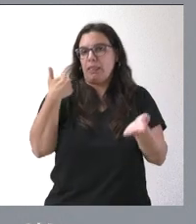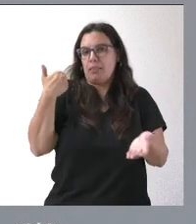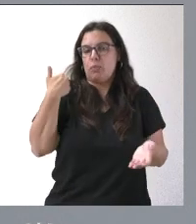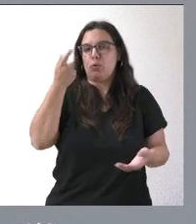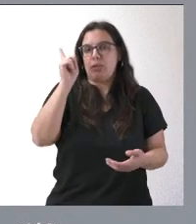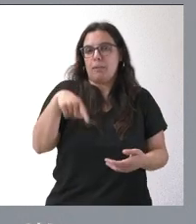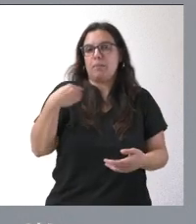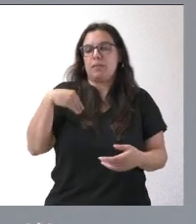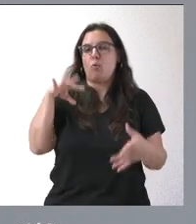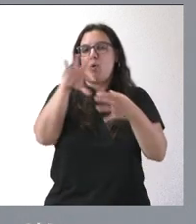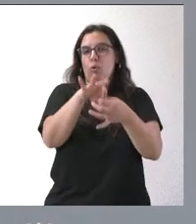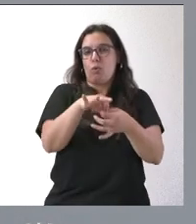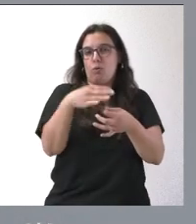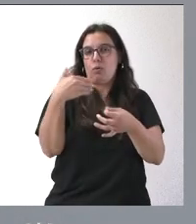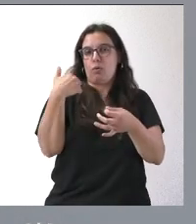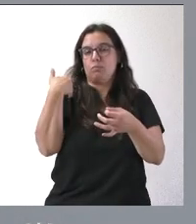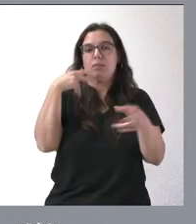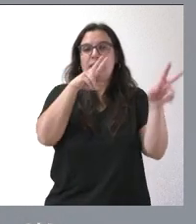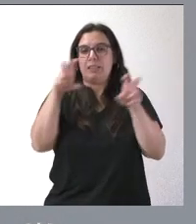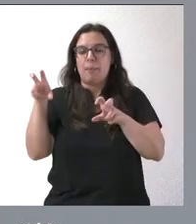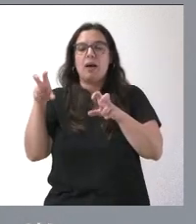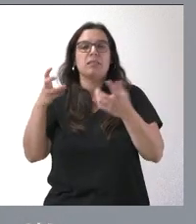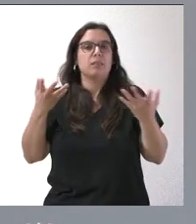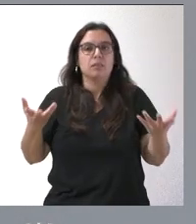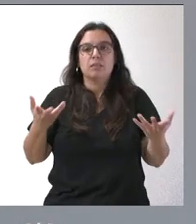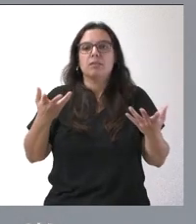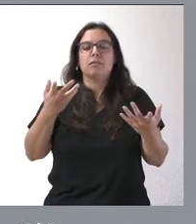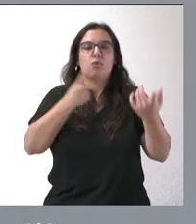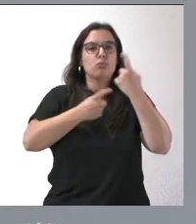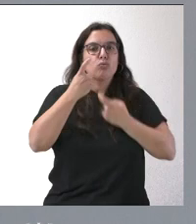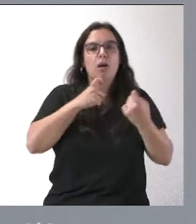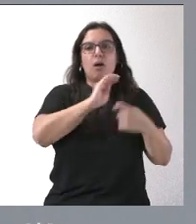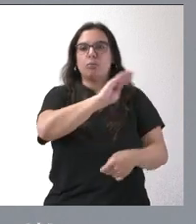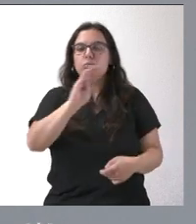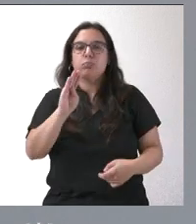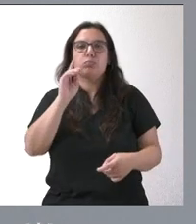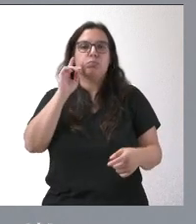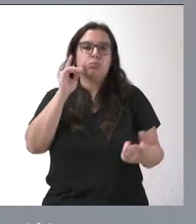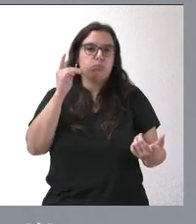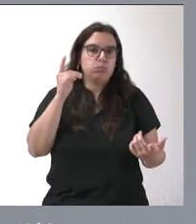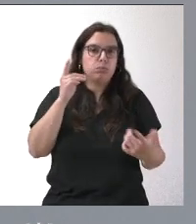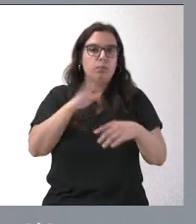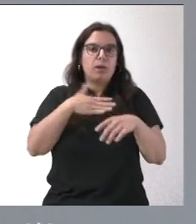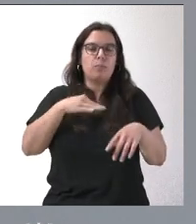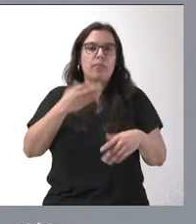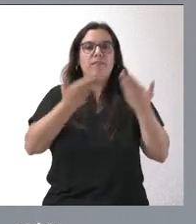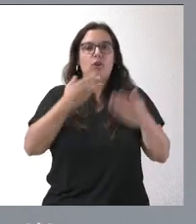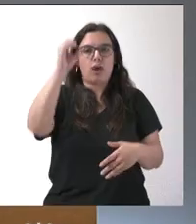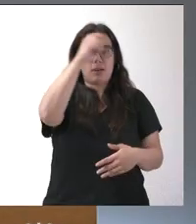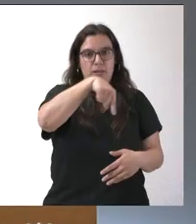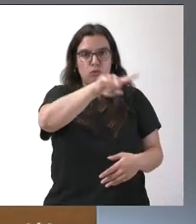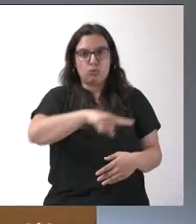en relación con aquellas cuestiones que puedan ser consultadas o puedan ser objeto de que puedan ser valoradas por los ciudadanos.